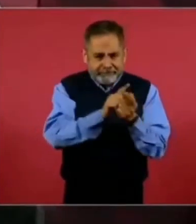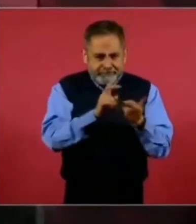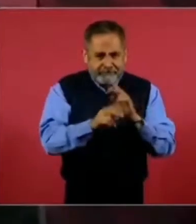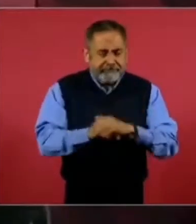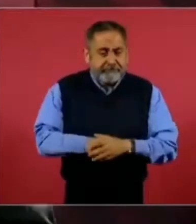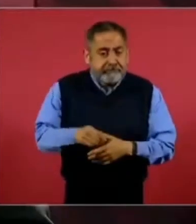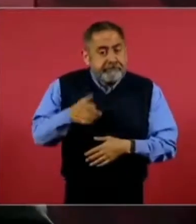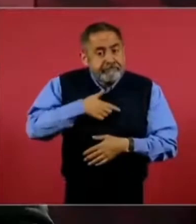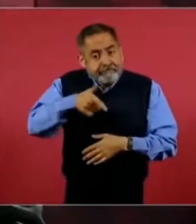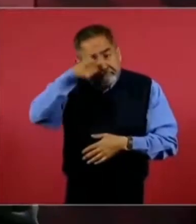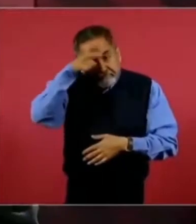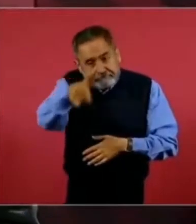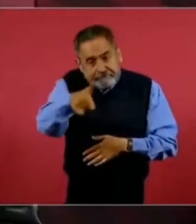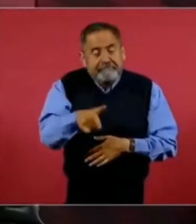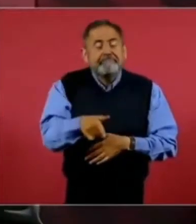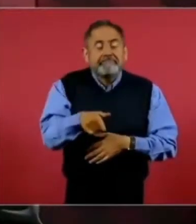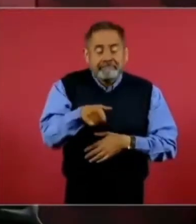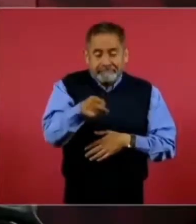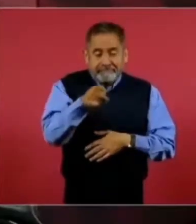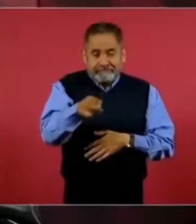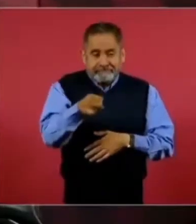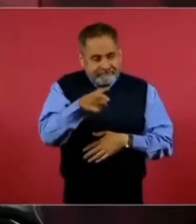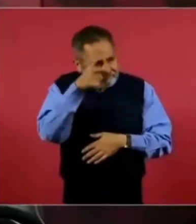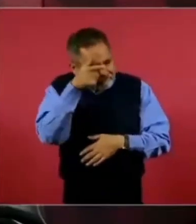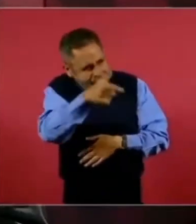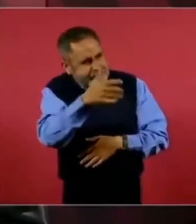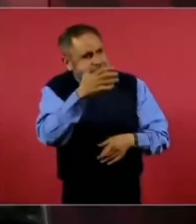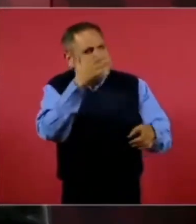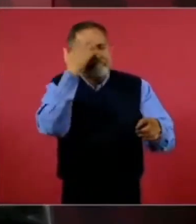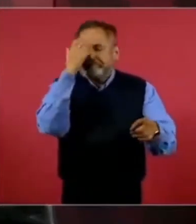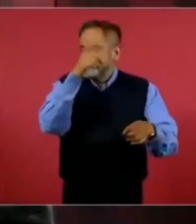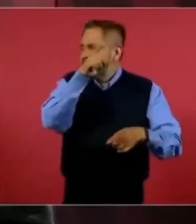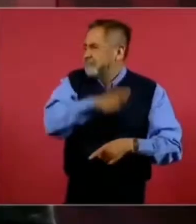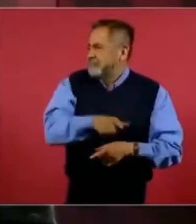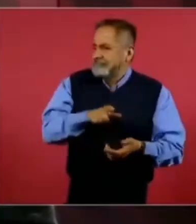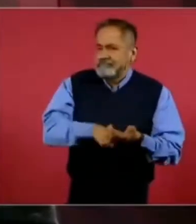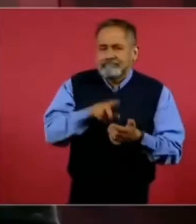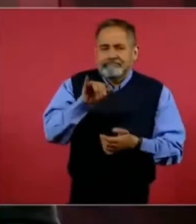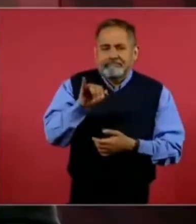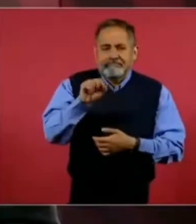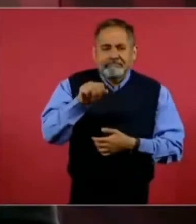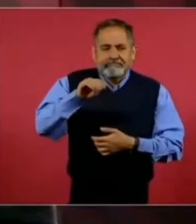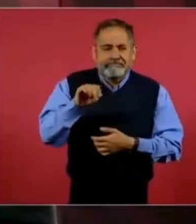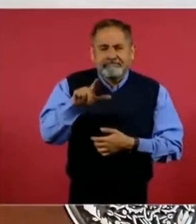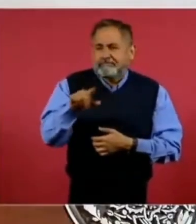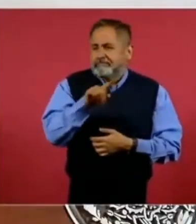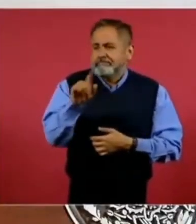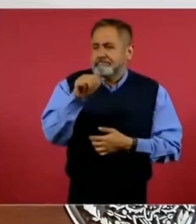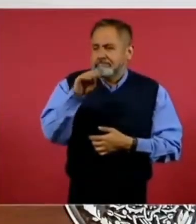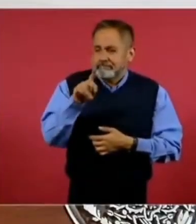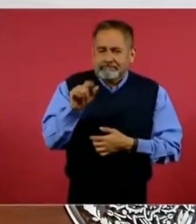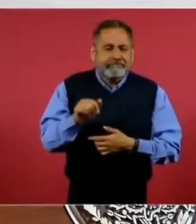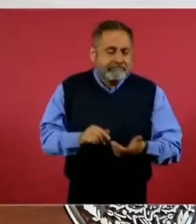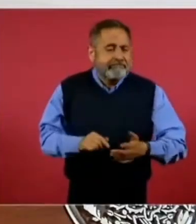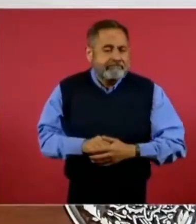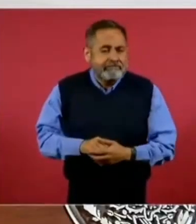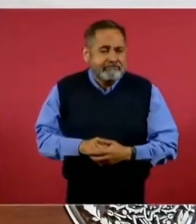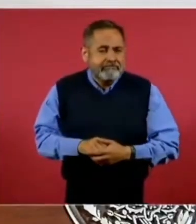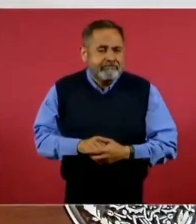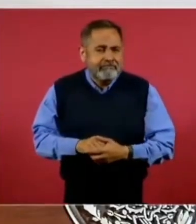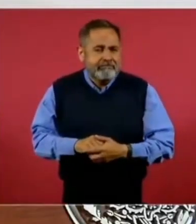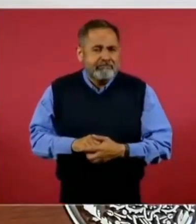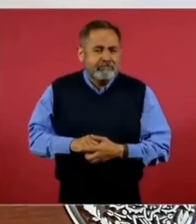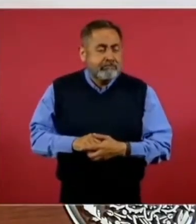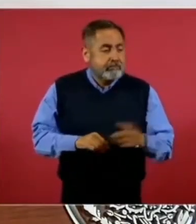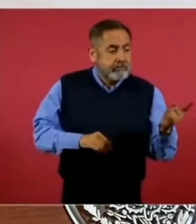enteré yo más de Ismael Zambada, porque buscaron a don